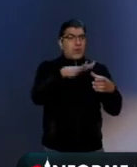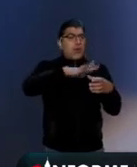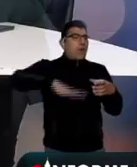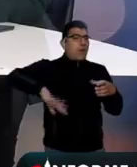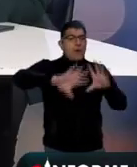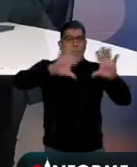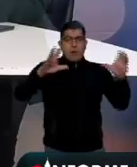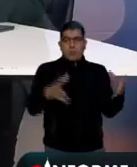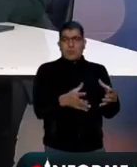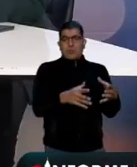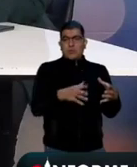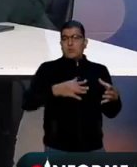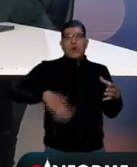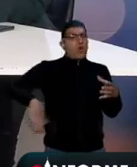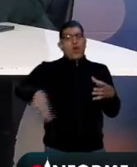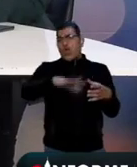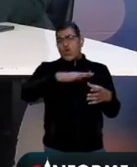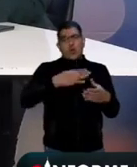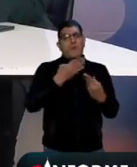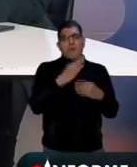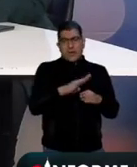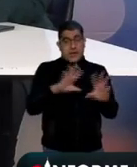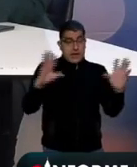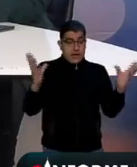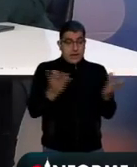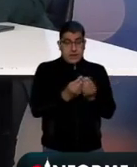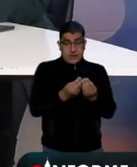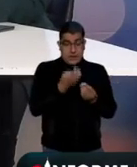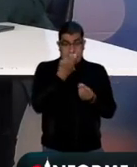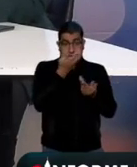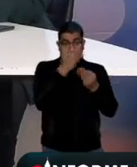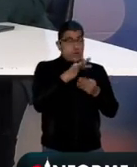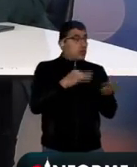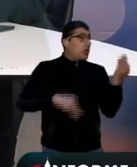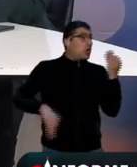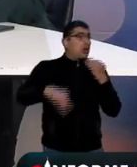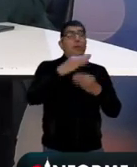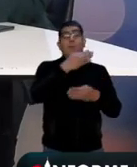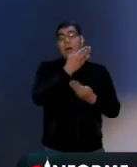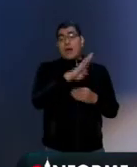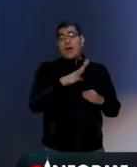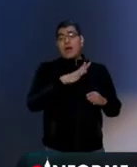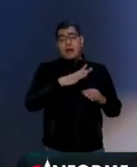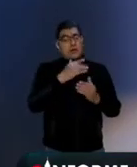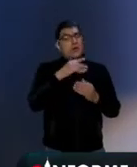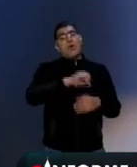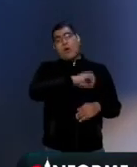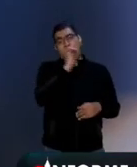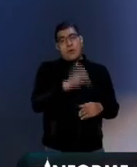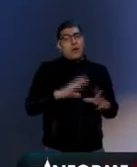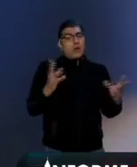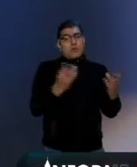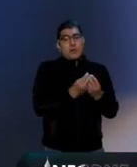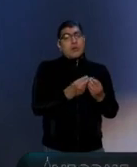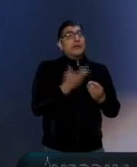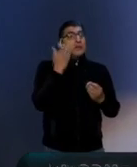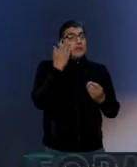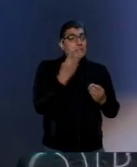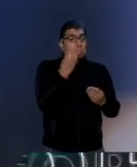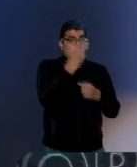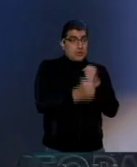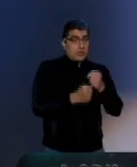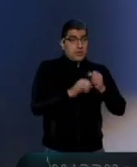que tienen los bancos. Esa cuenta global, los bancos tienen la obligación de tener ahí el dinero otros tres años.